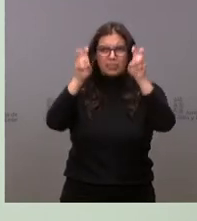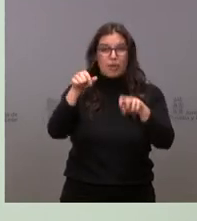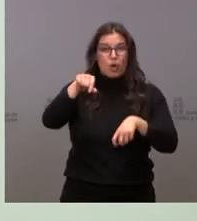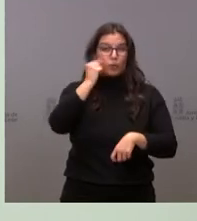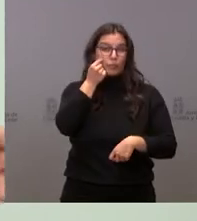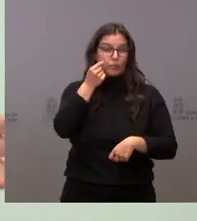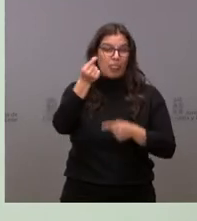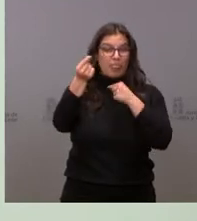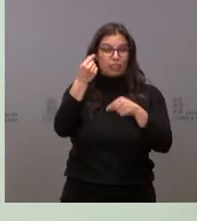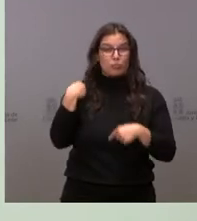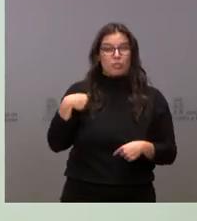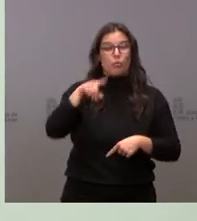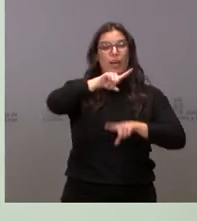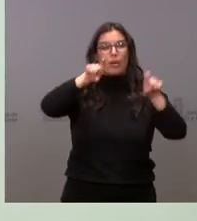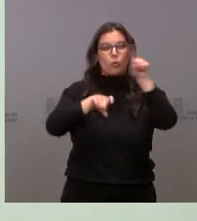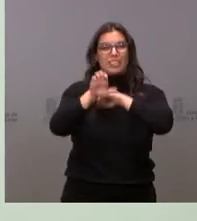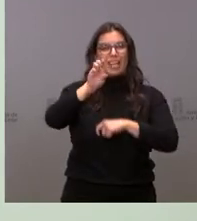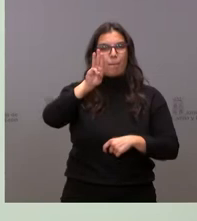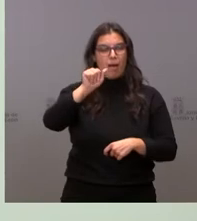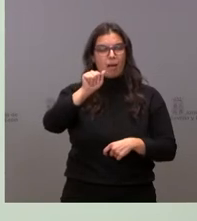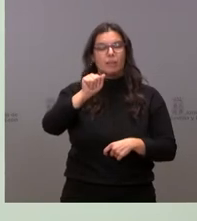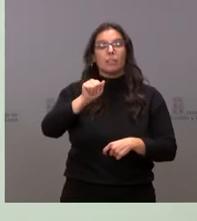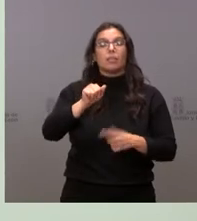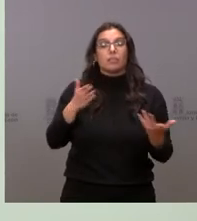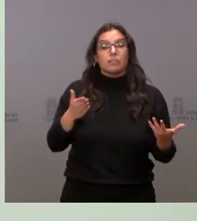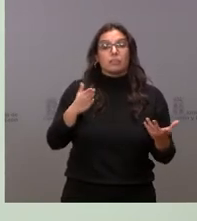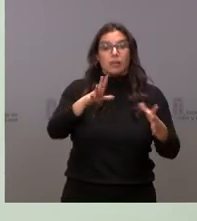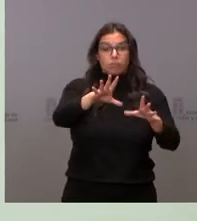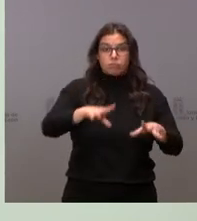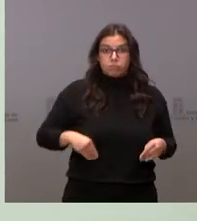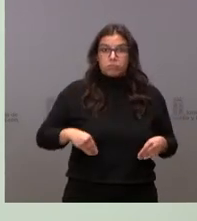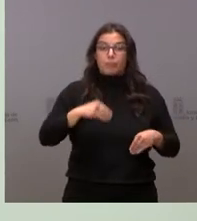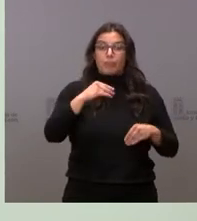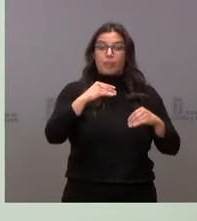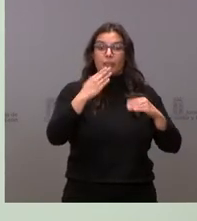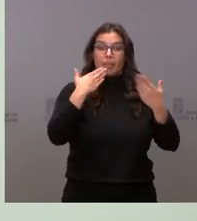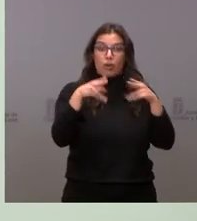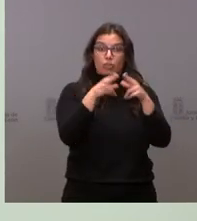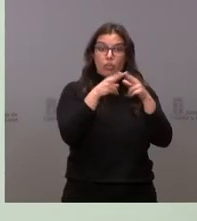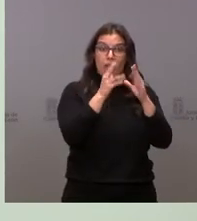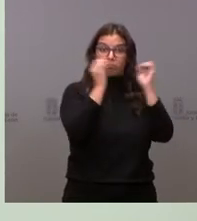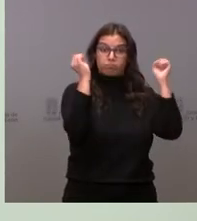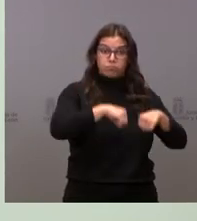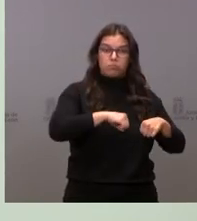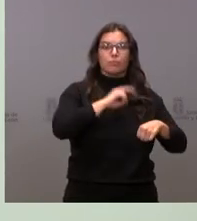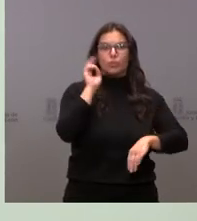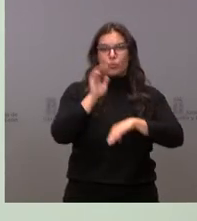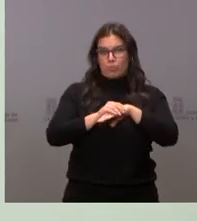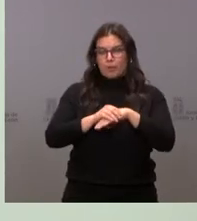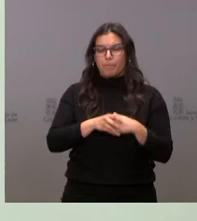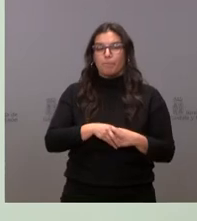conocido de la EPA y cumplir los compromisos adquiridos en el diálogo social. Cuando hablaba de más